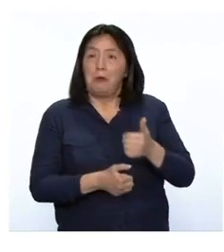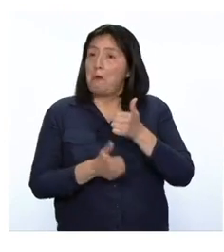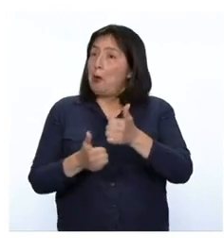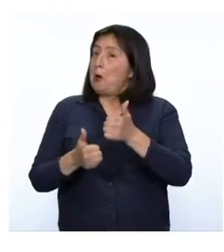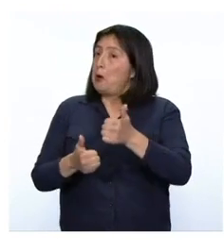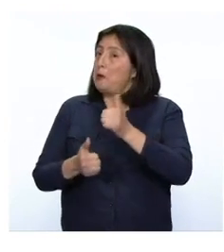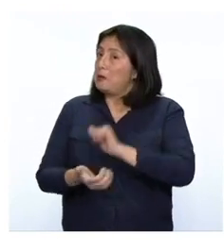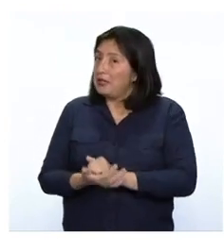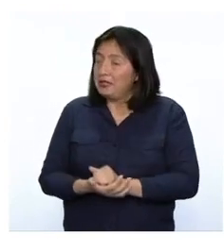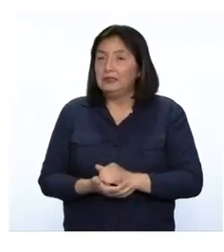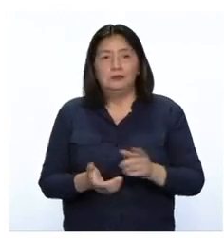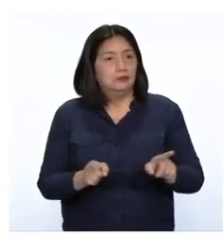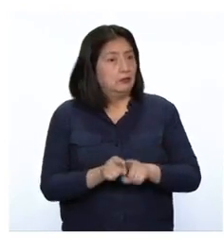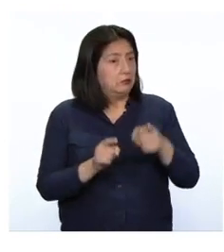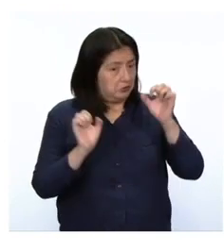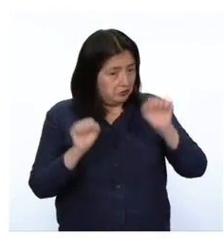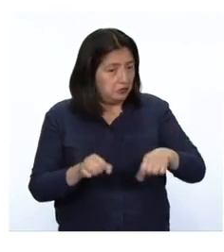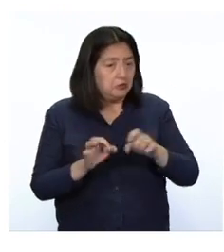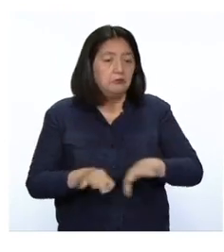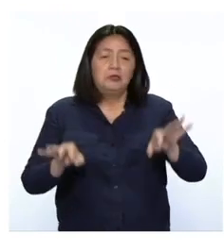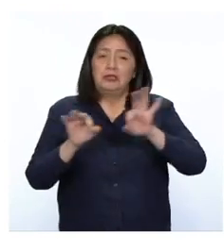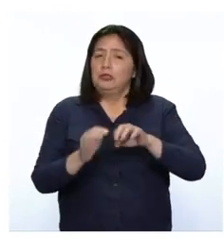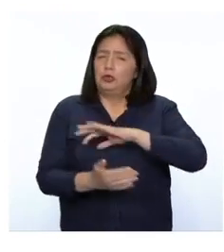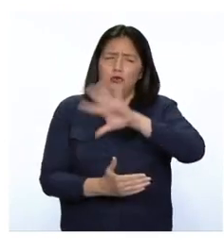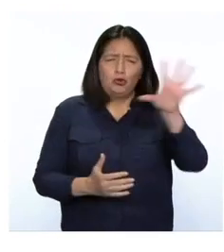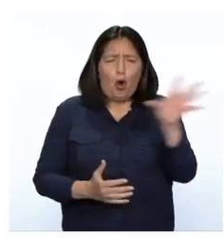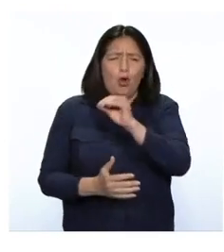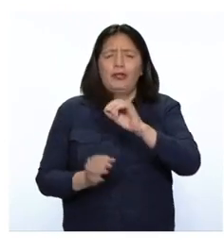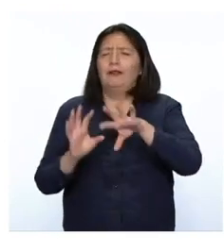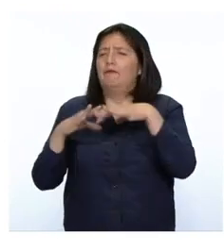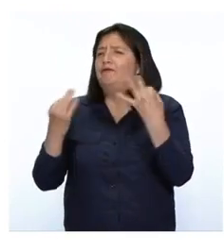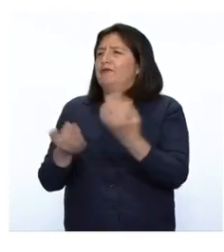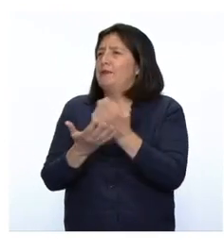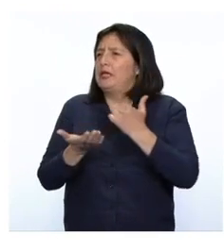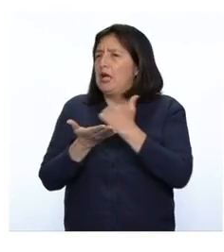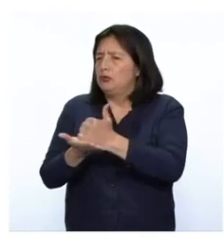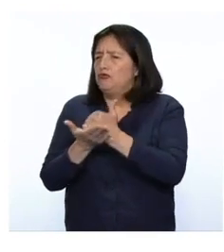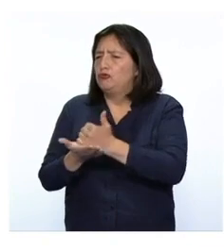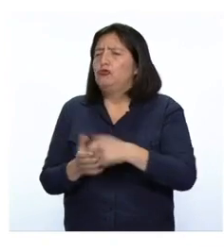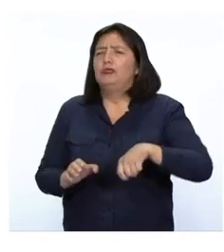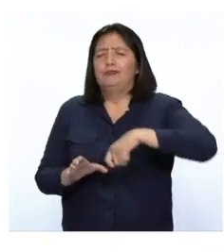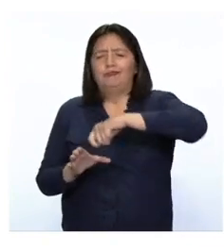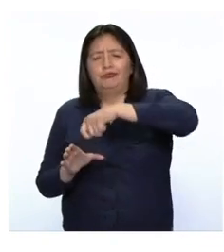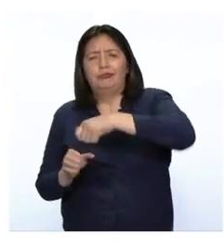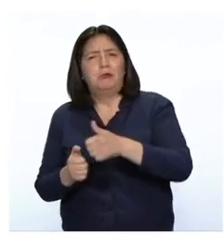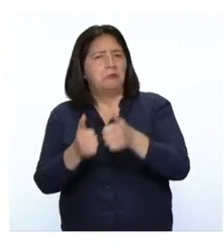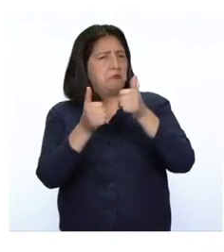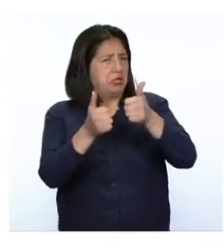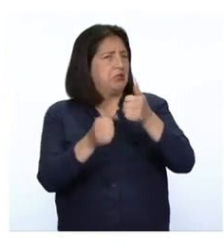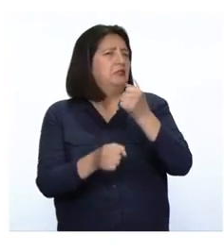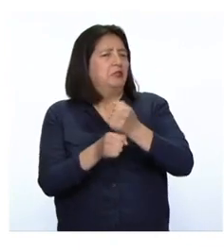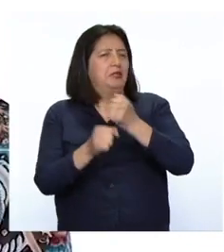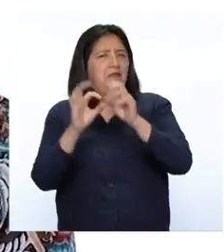bueno, Luis! Y también es muy importante que toda la familia colabore en la preparación de los alimentos. ¡Buen trabajo familiar!